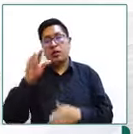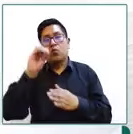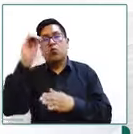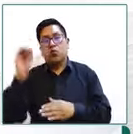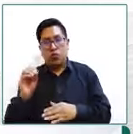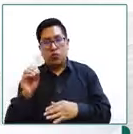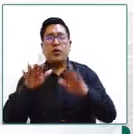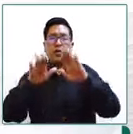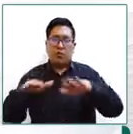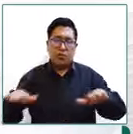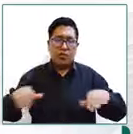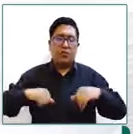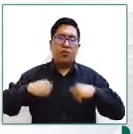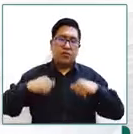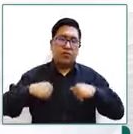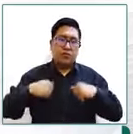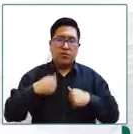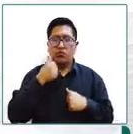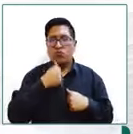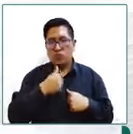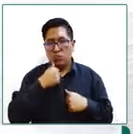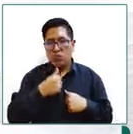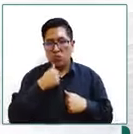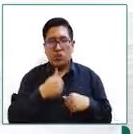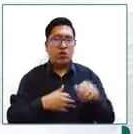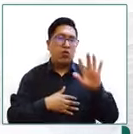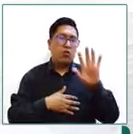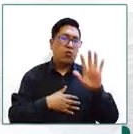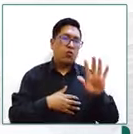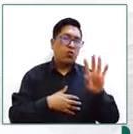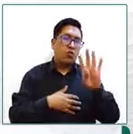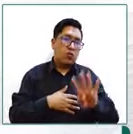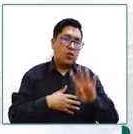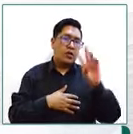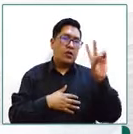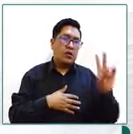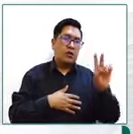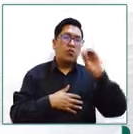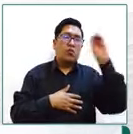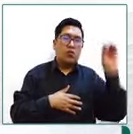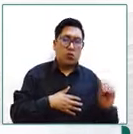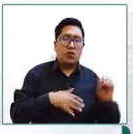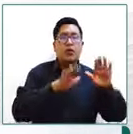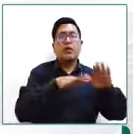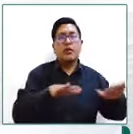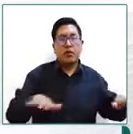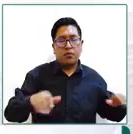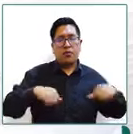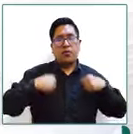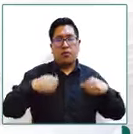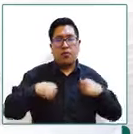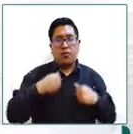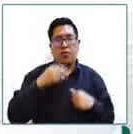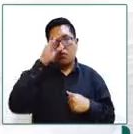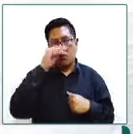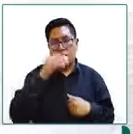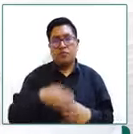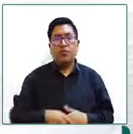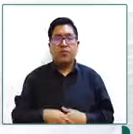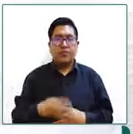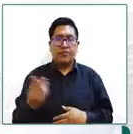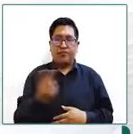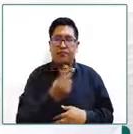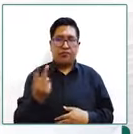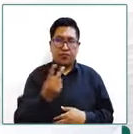y adolescentes mujeres y el 47% son niños y adolescentes varones este es el